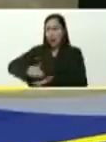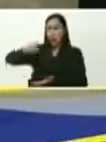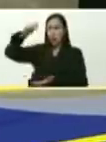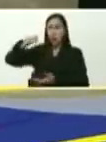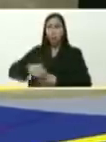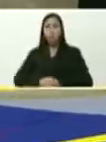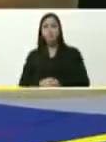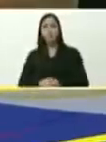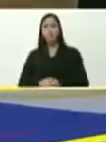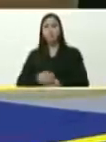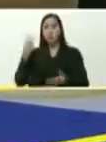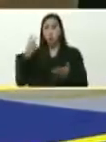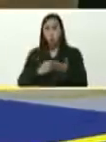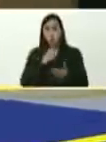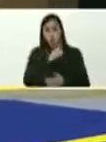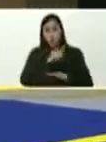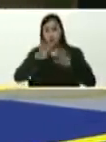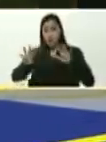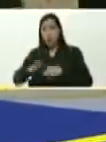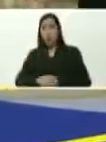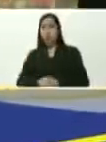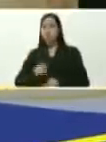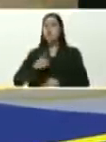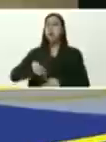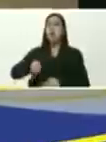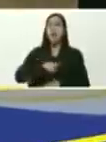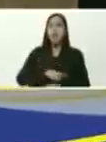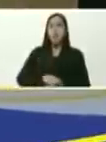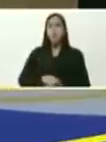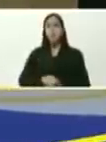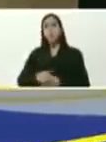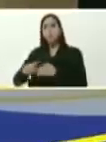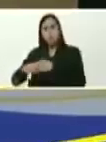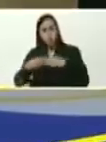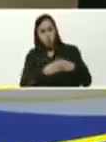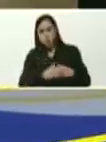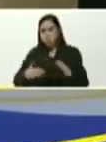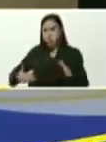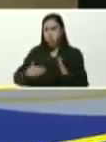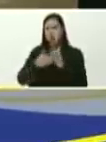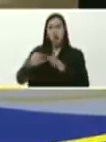en el año, 2019, el año, ellos creían, que podían asaltar, poder,